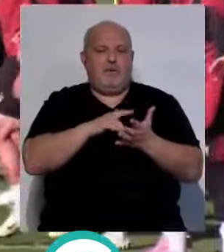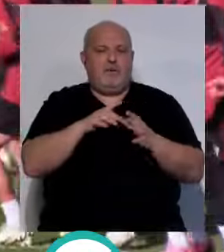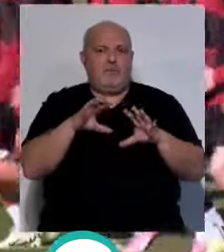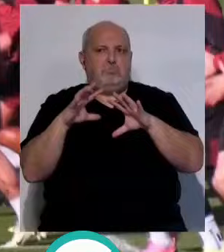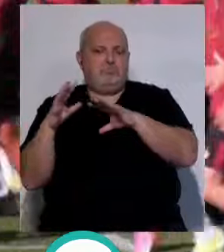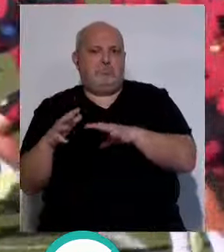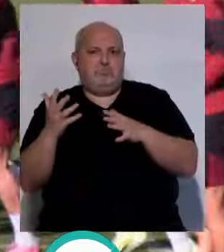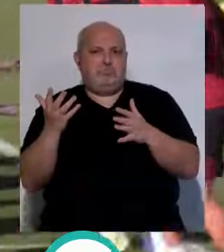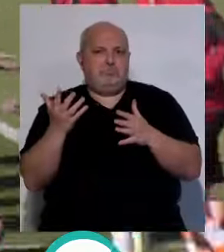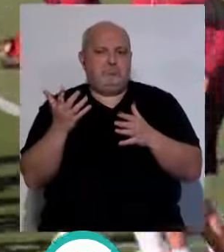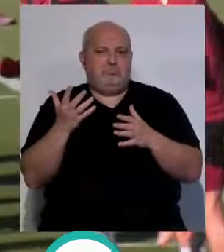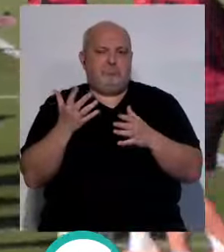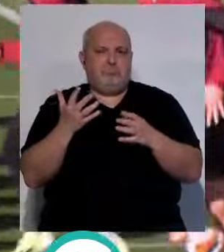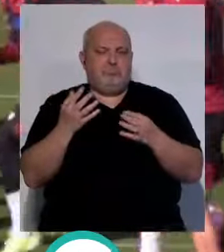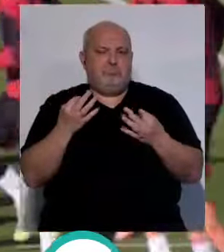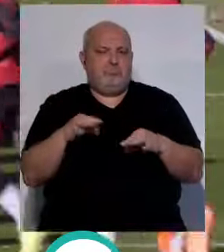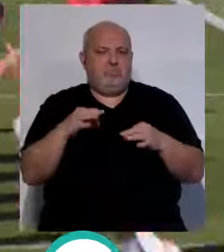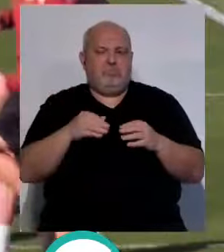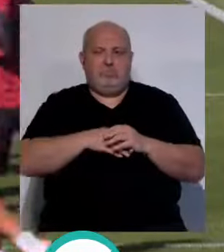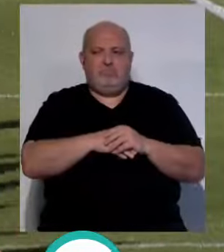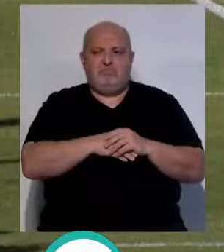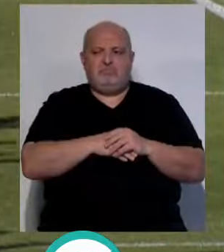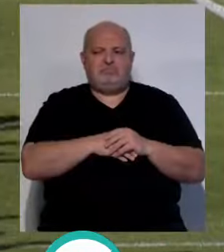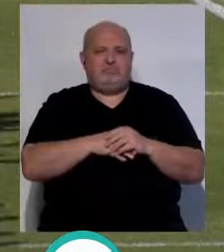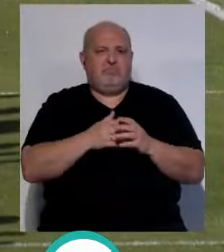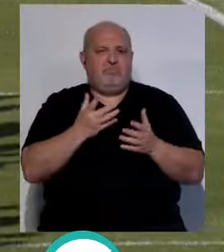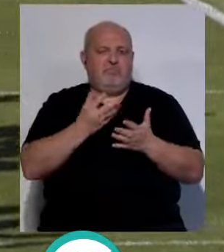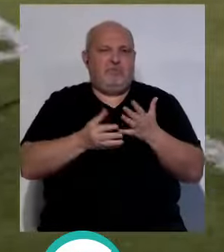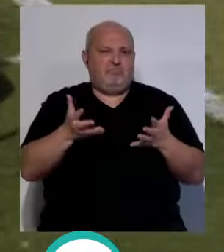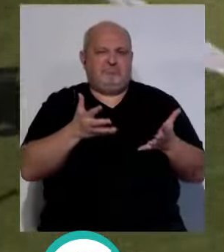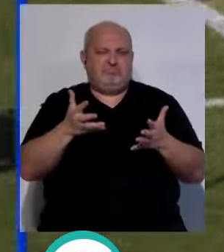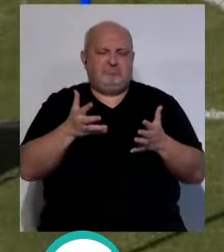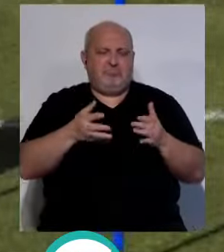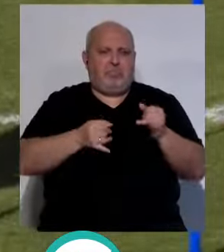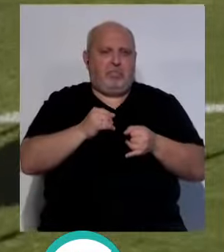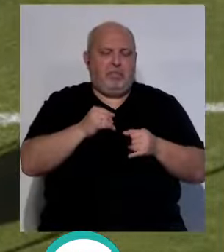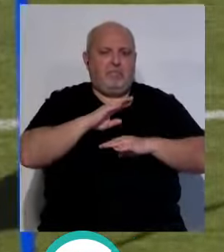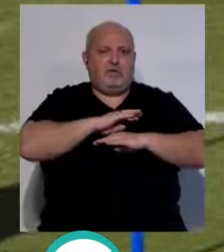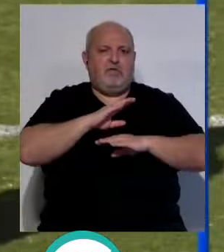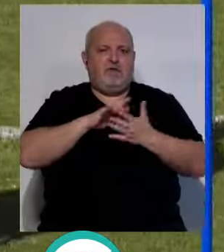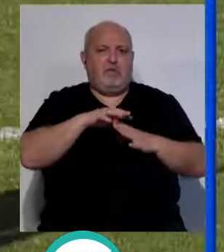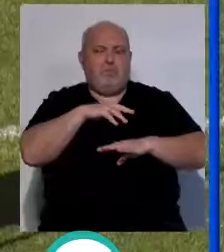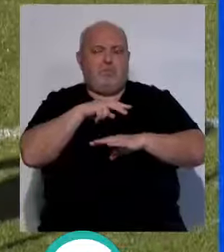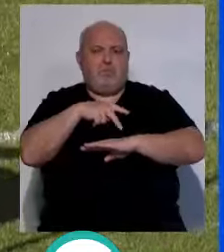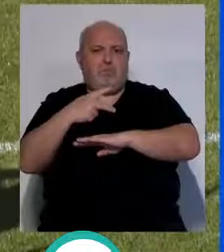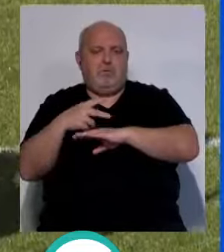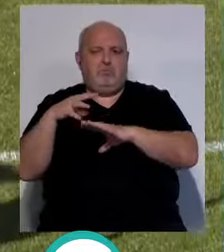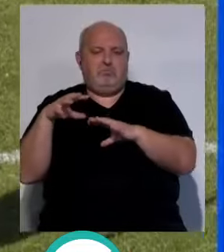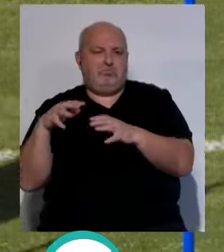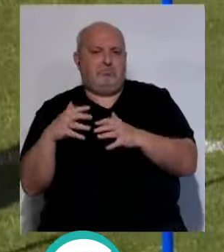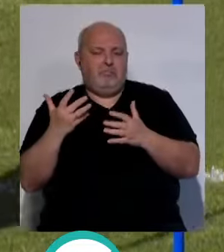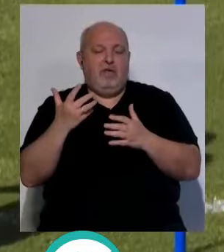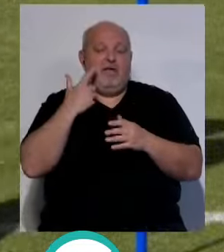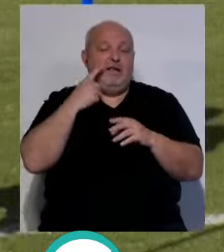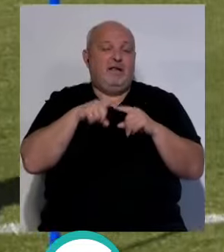fuera... ¿Algo querría hacer? ¿Alguna cosa...? Mordar o mordar y metió la pata, ¿no? Pero que yo pienso que, vamos, a ver si